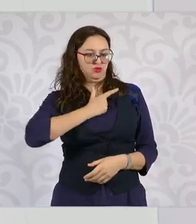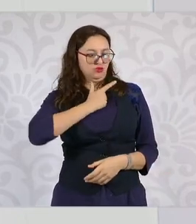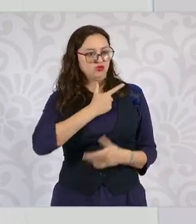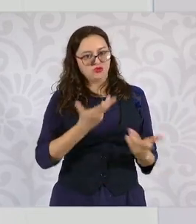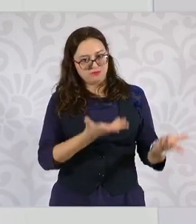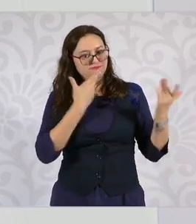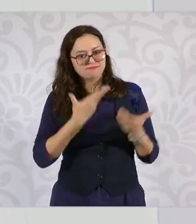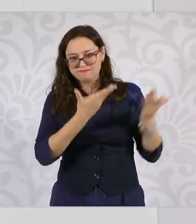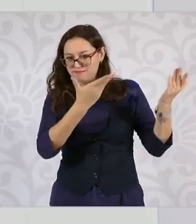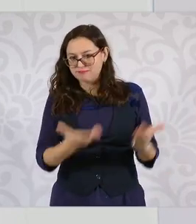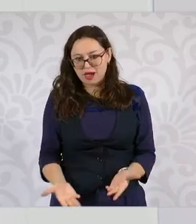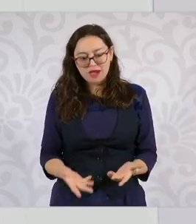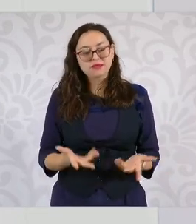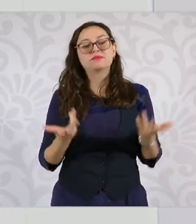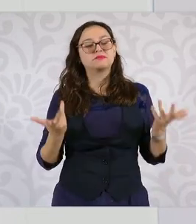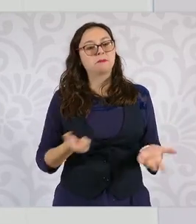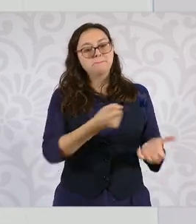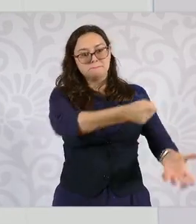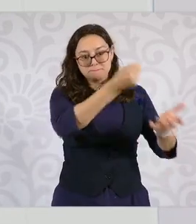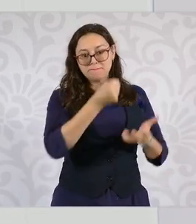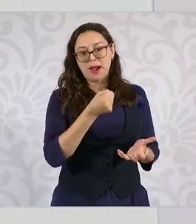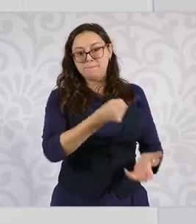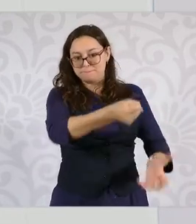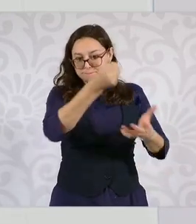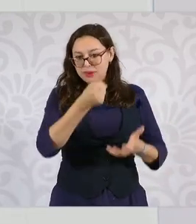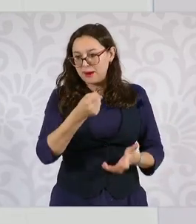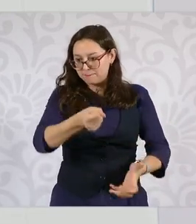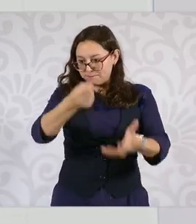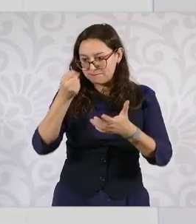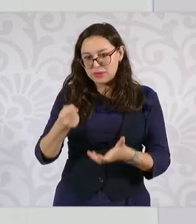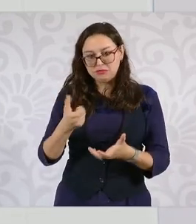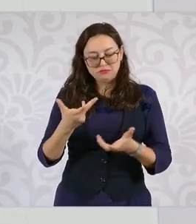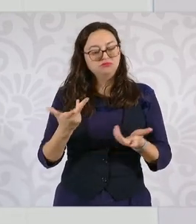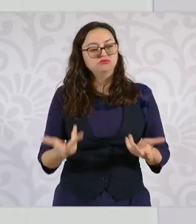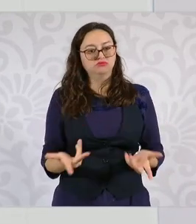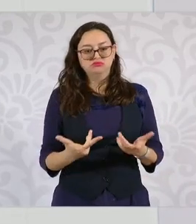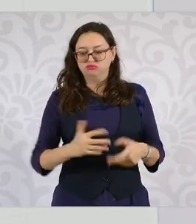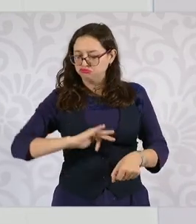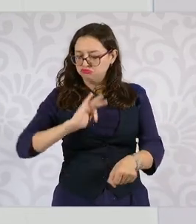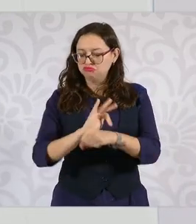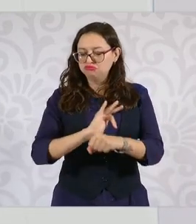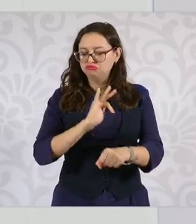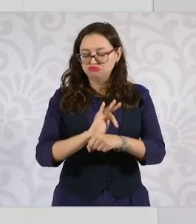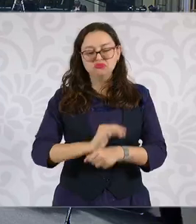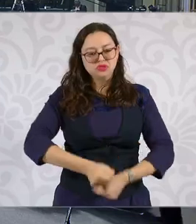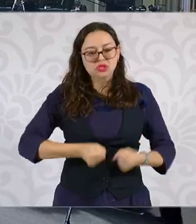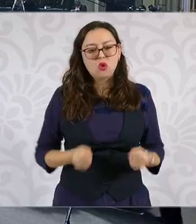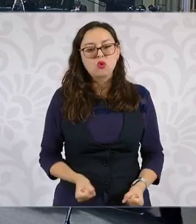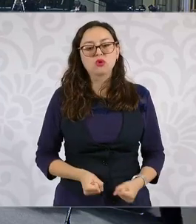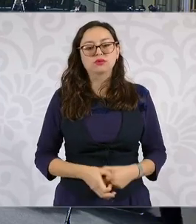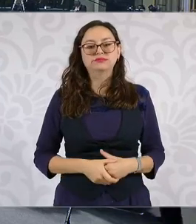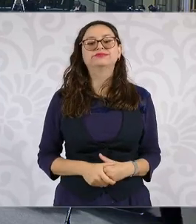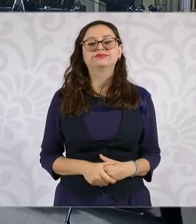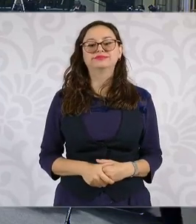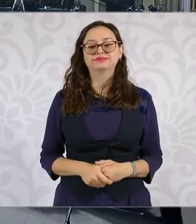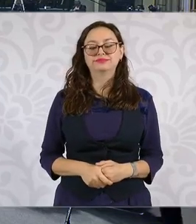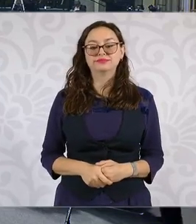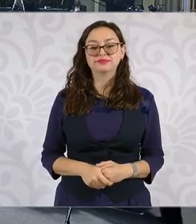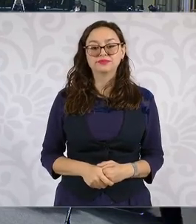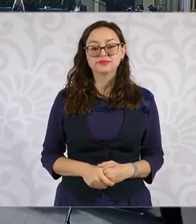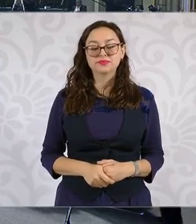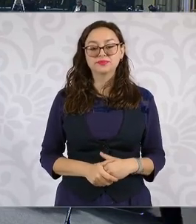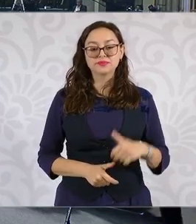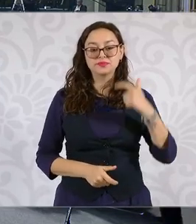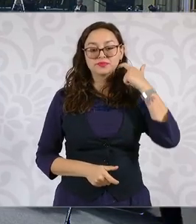y que las inversiones de los inversionistas extranjeros están protegidas en nuestro país. ¿Y